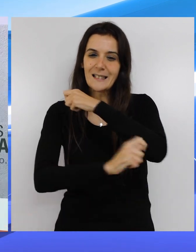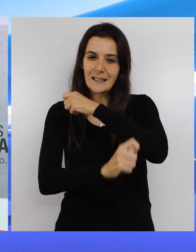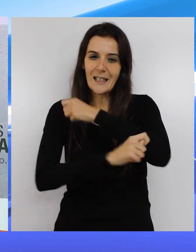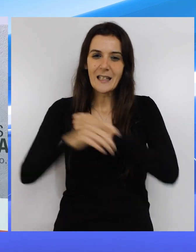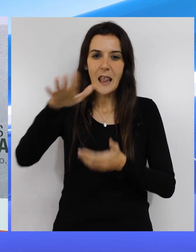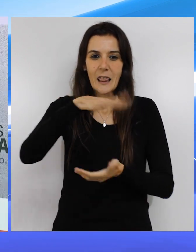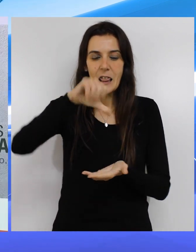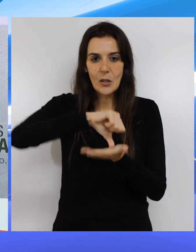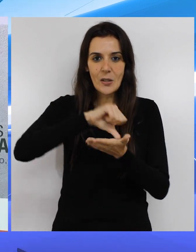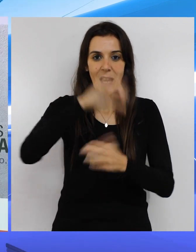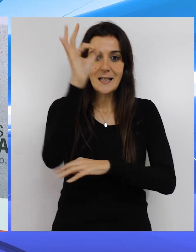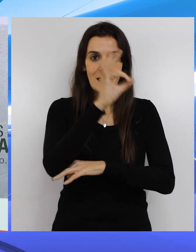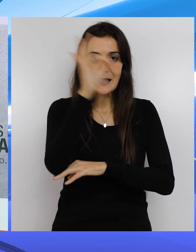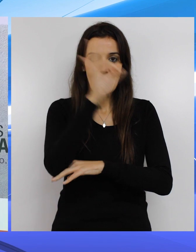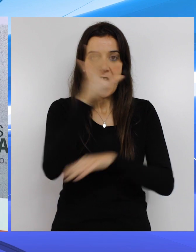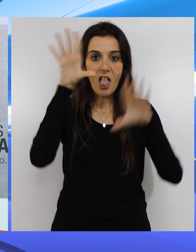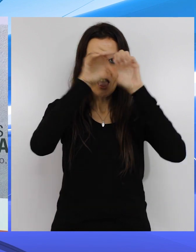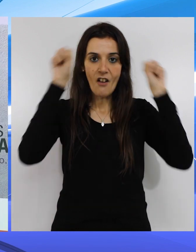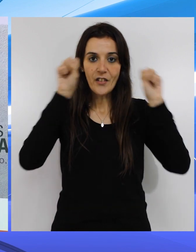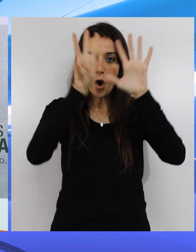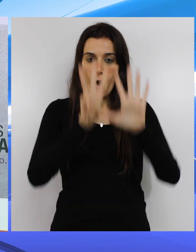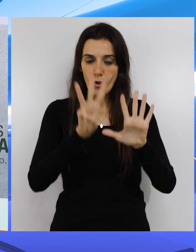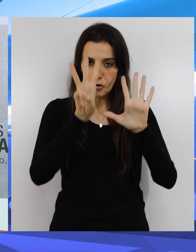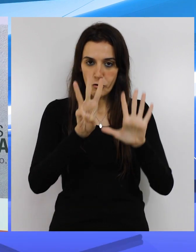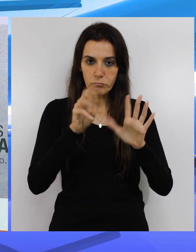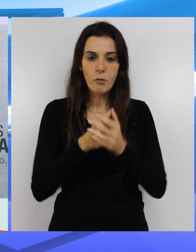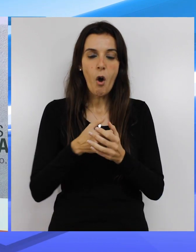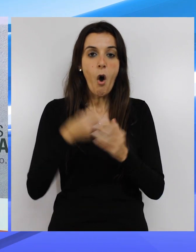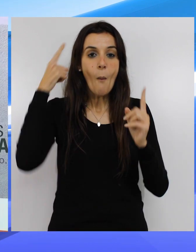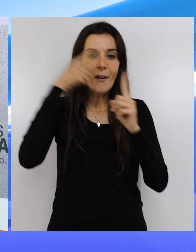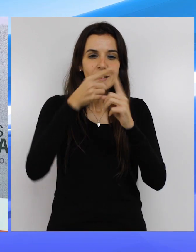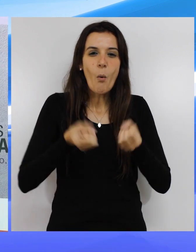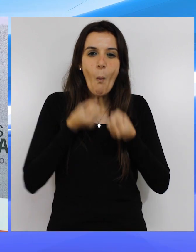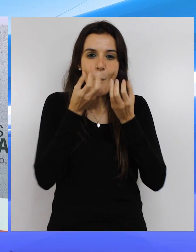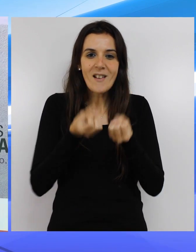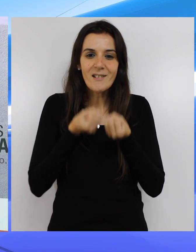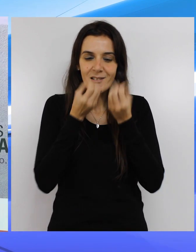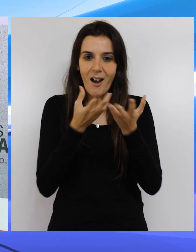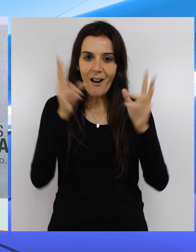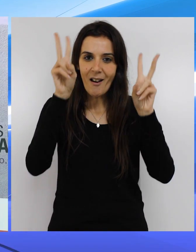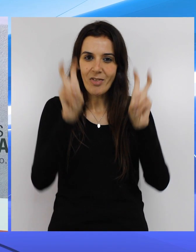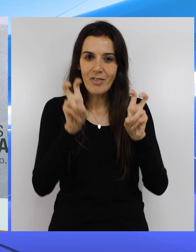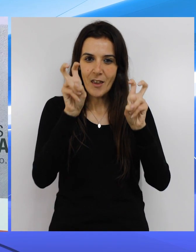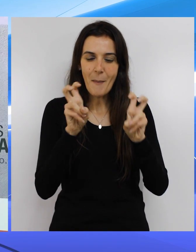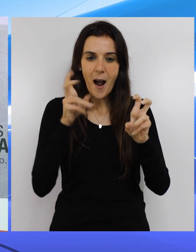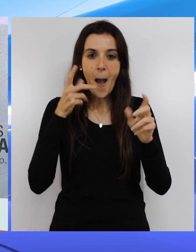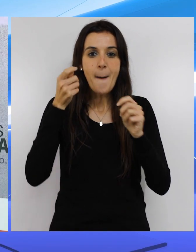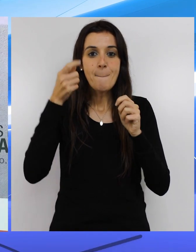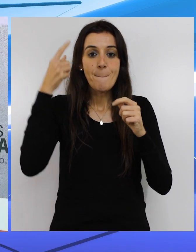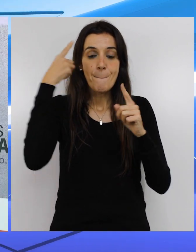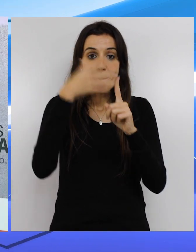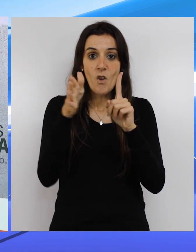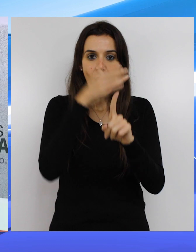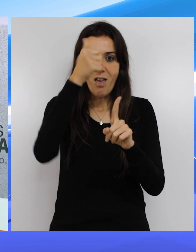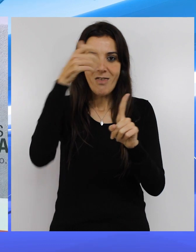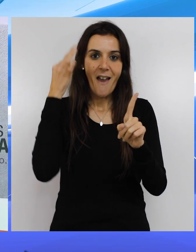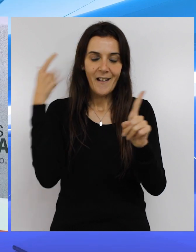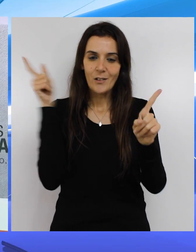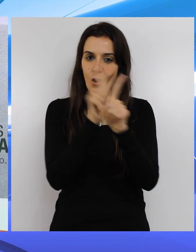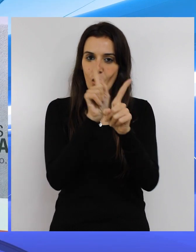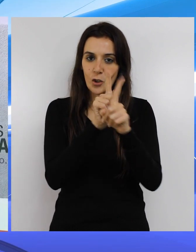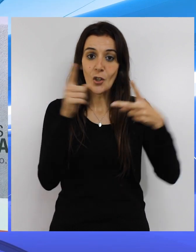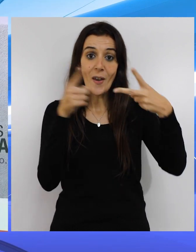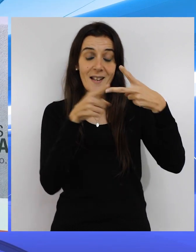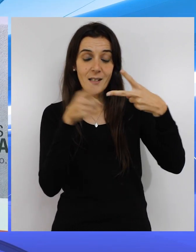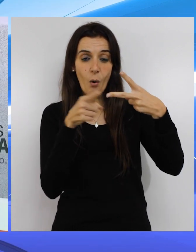de la ciudad ocho señales de tráfico con mensajes contra la violencia de género. Y otra segunda